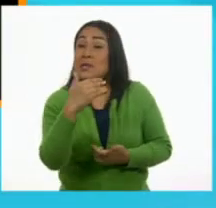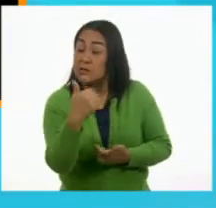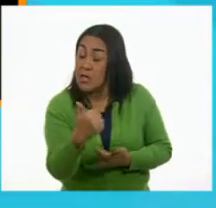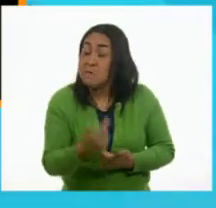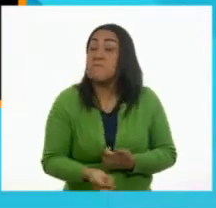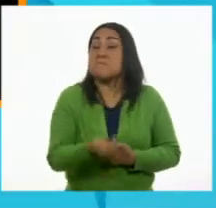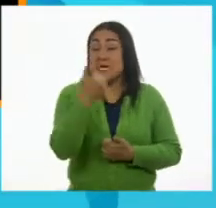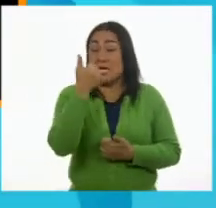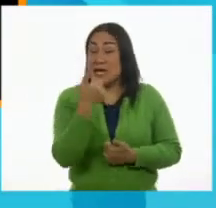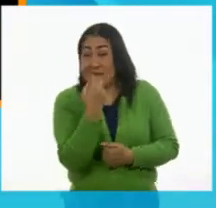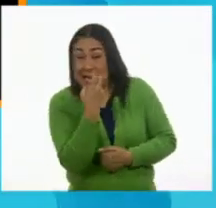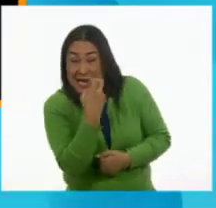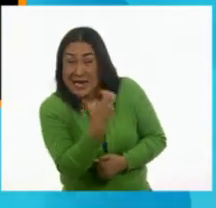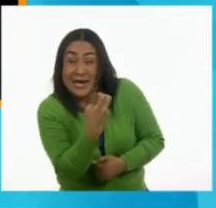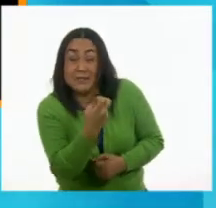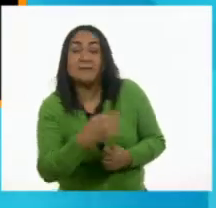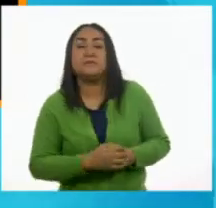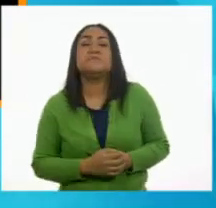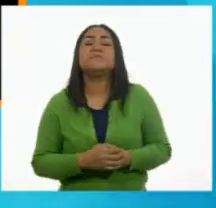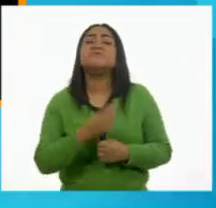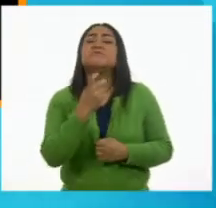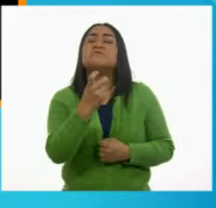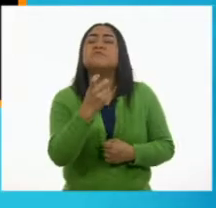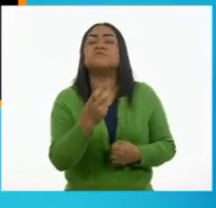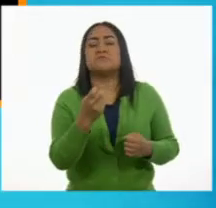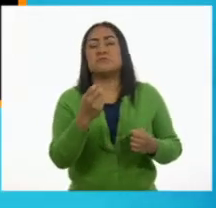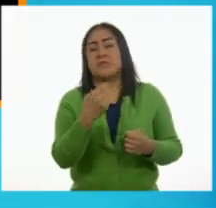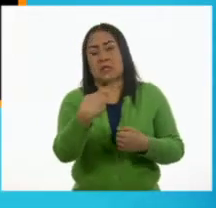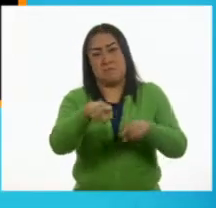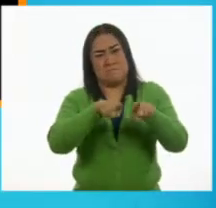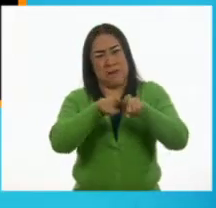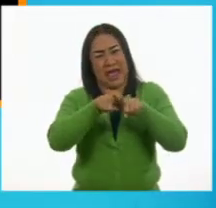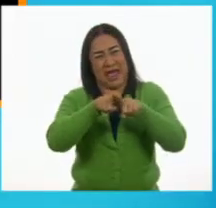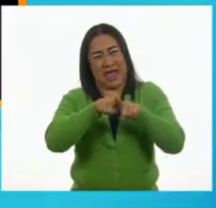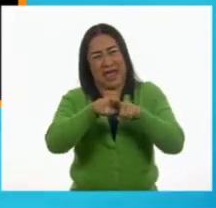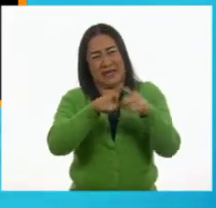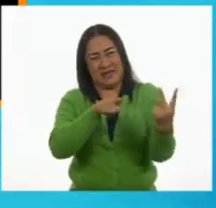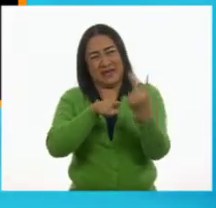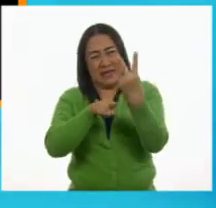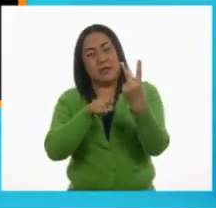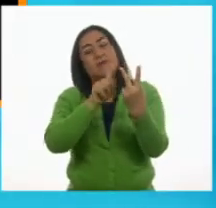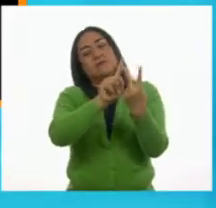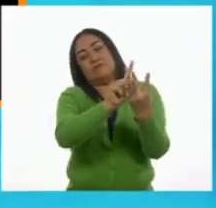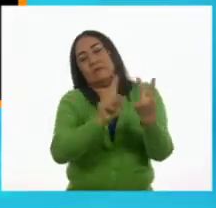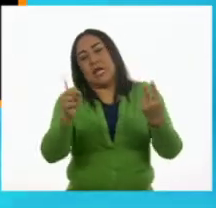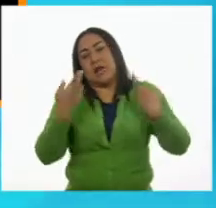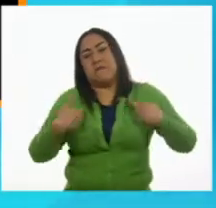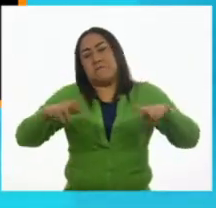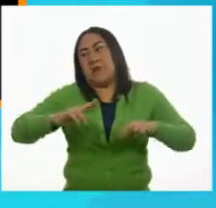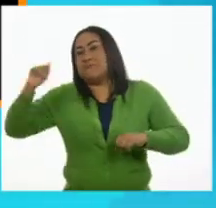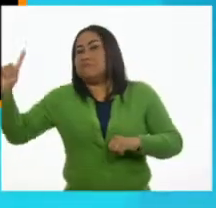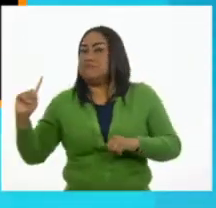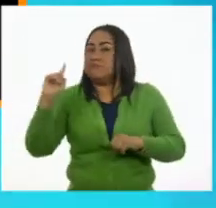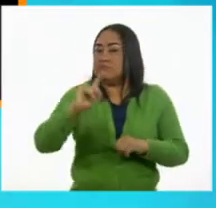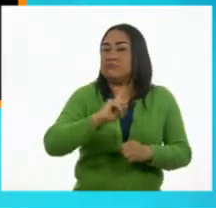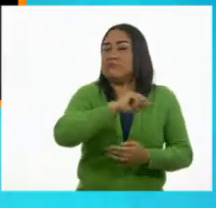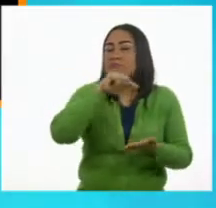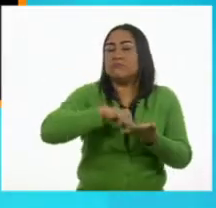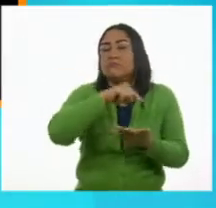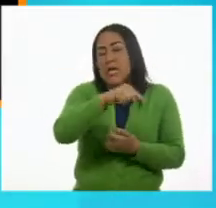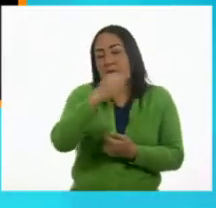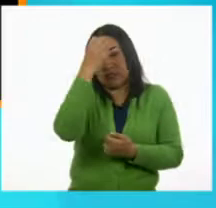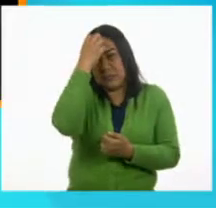En ese día, un representante de los hermanos Lumière organizó en el castillo de Chapultepec